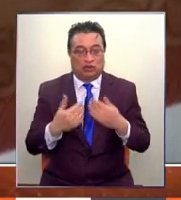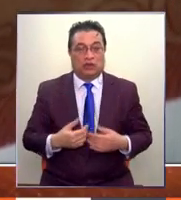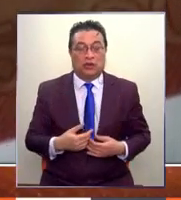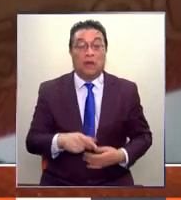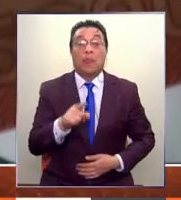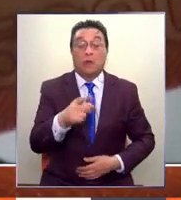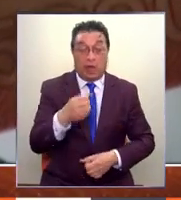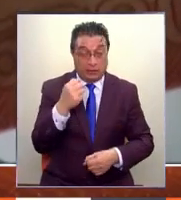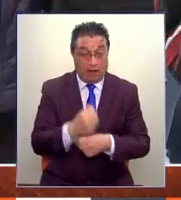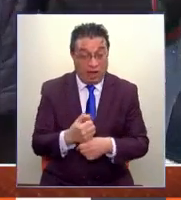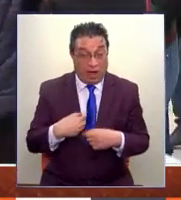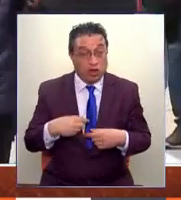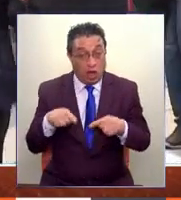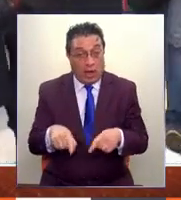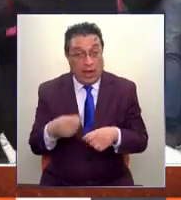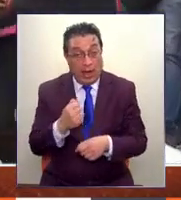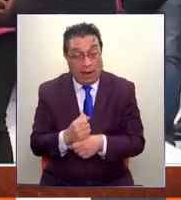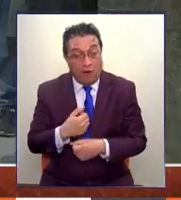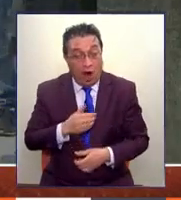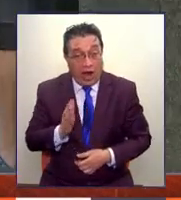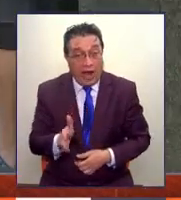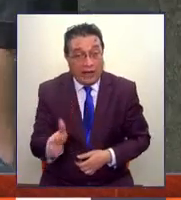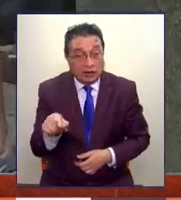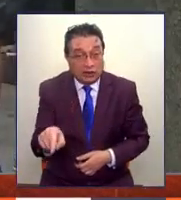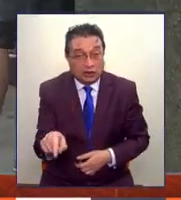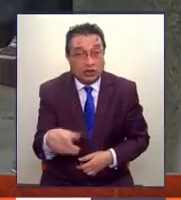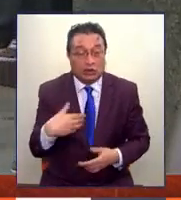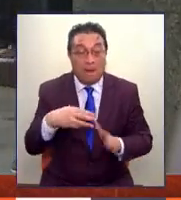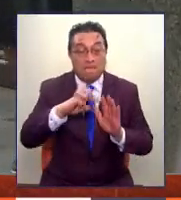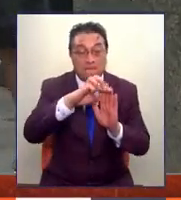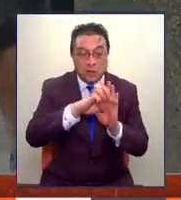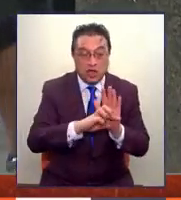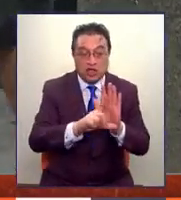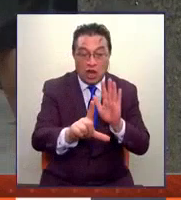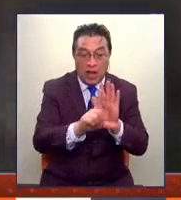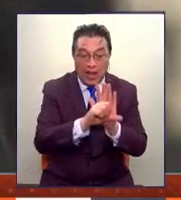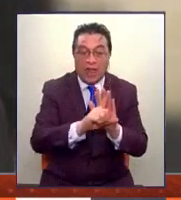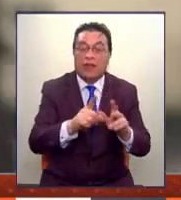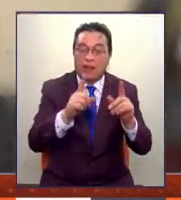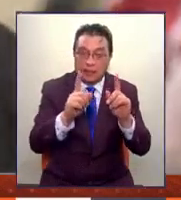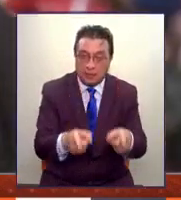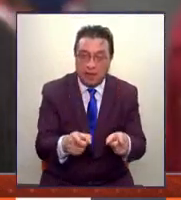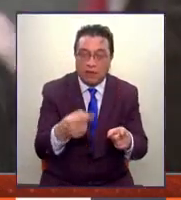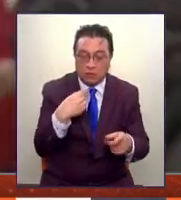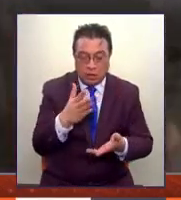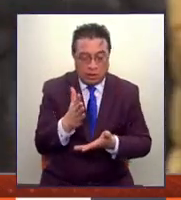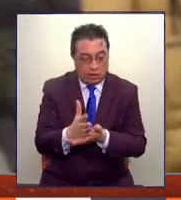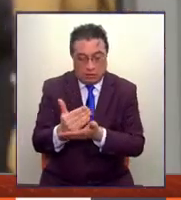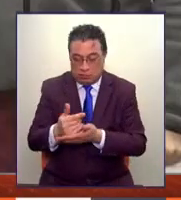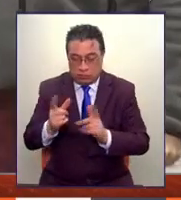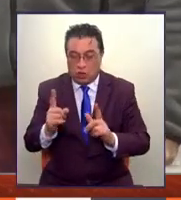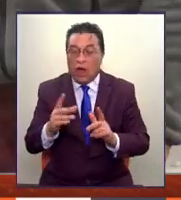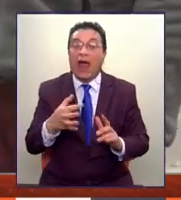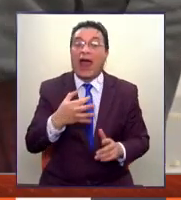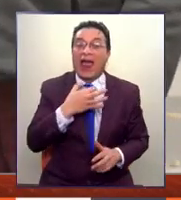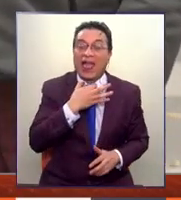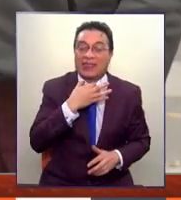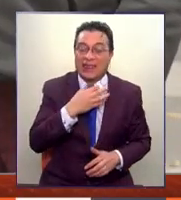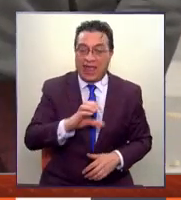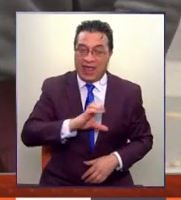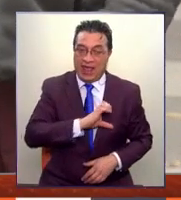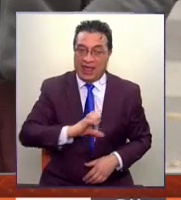trabajando en eso. Esto tiene que ser un proyecto de ley, Connie, no es una medida administrativa. Acá hay una garantía estatal.